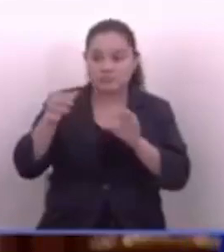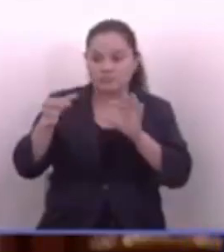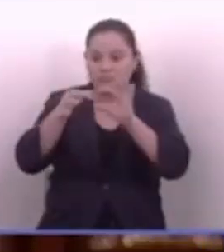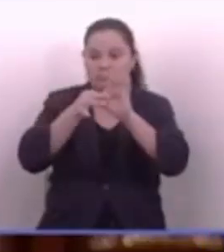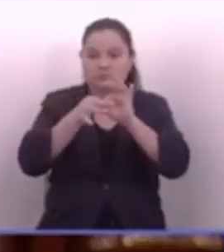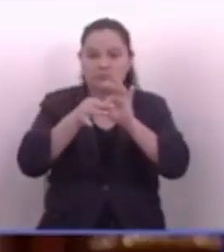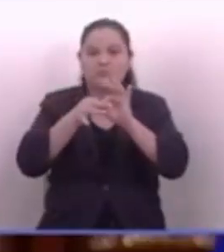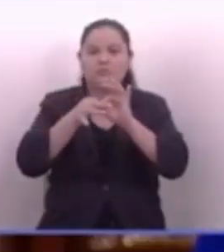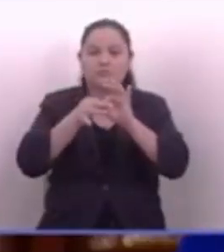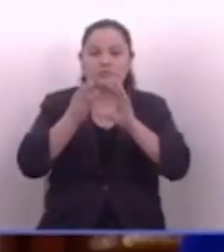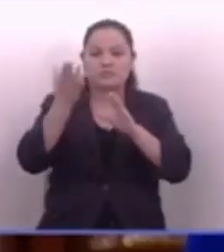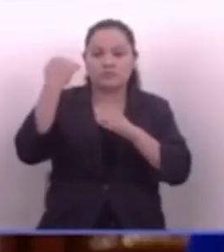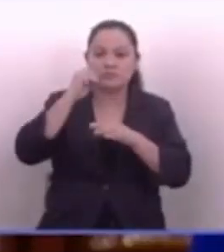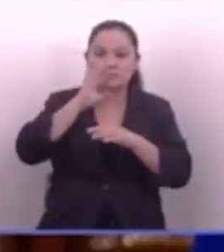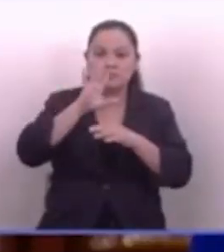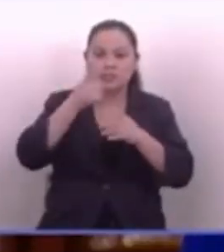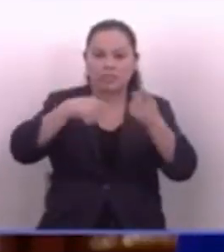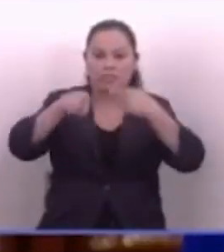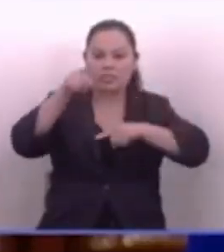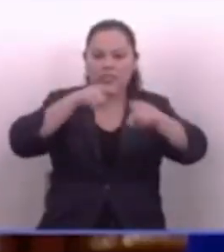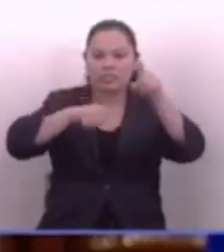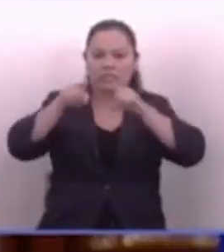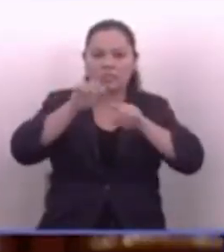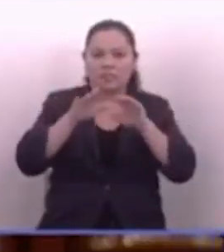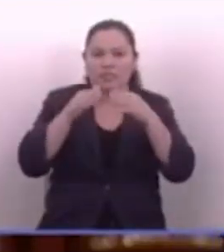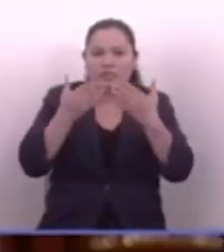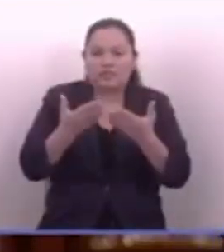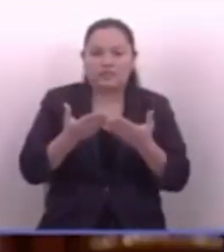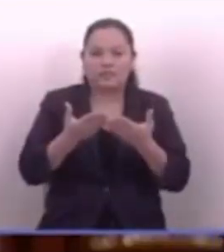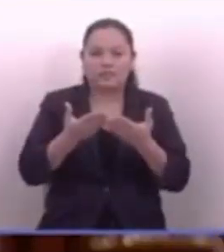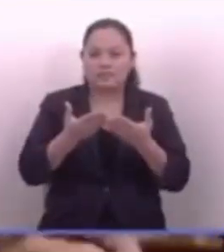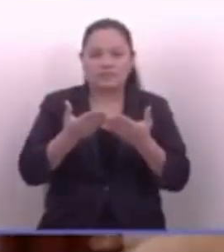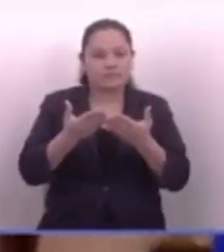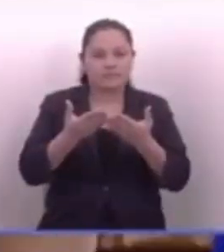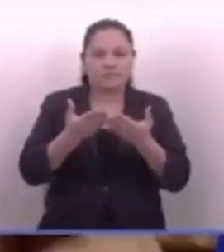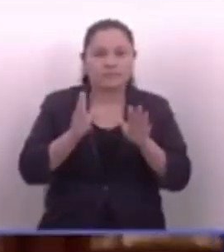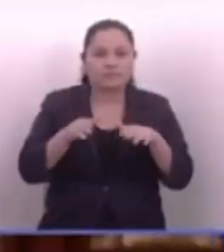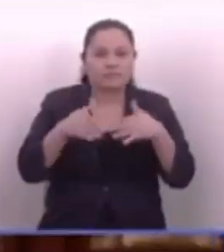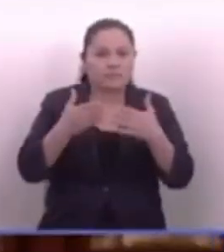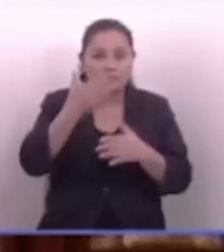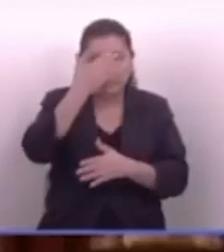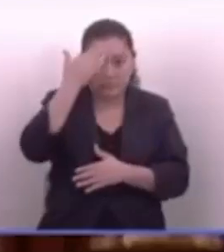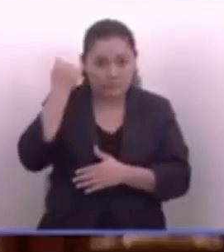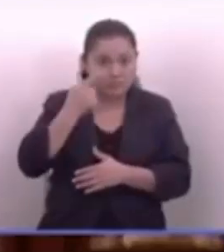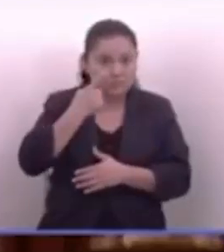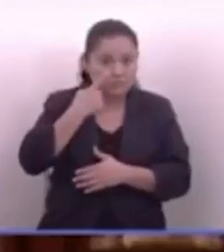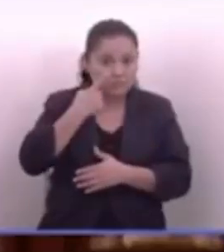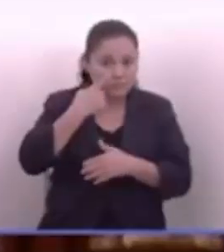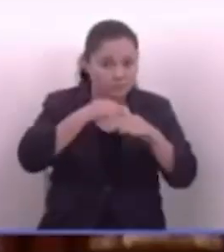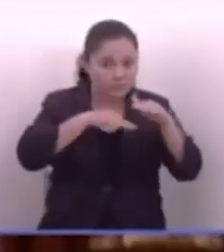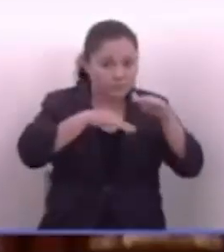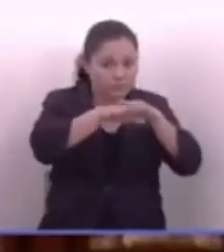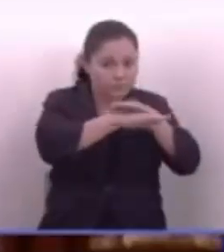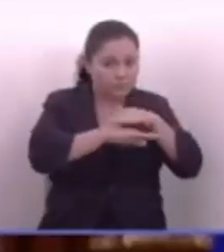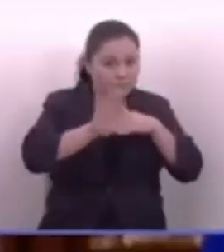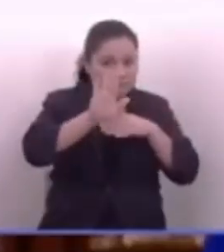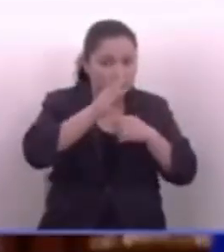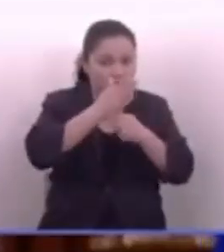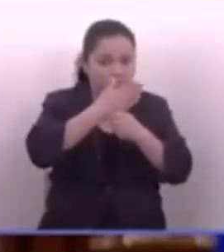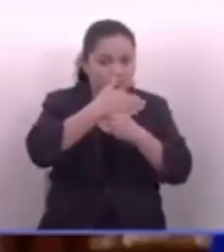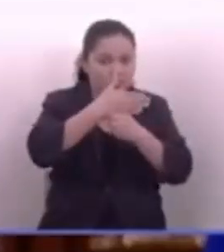del régimen es bañarse de pureza, que no se les olvida de dónde vienen. Ah,